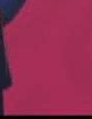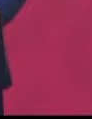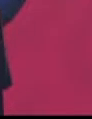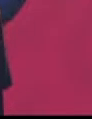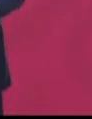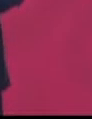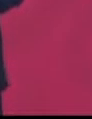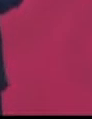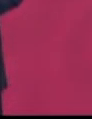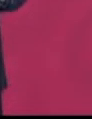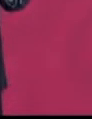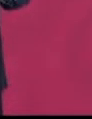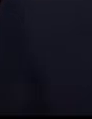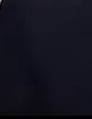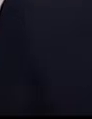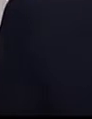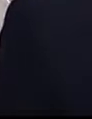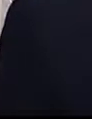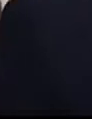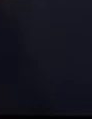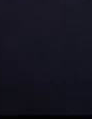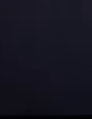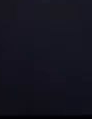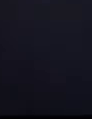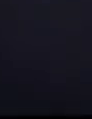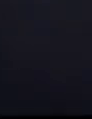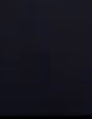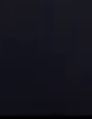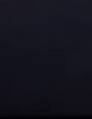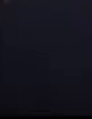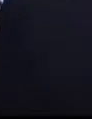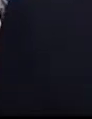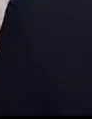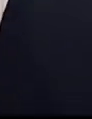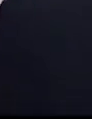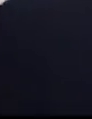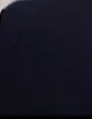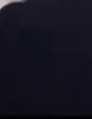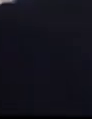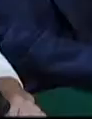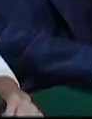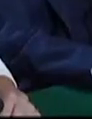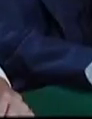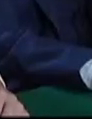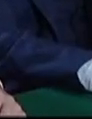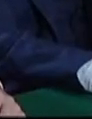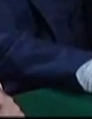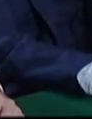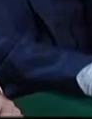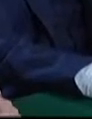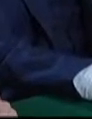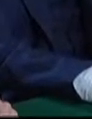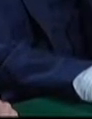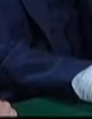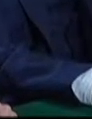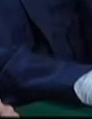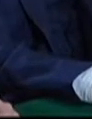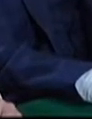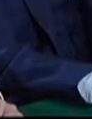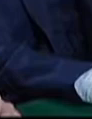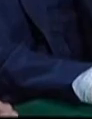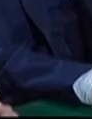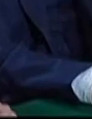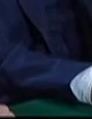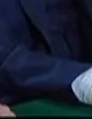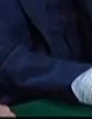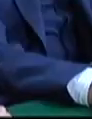es importantísimo. Esto fue ratificado por la nueva directora de la Comisión Nacional de Cultura Física y Deporte, Ana Gabriela